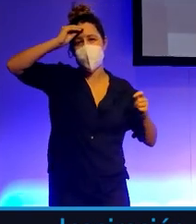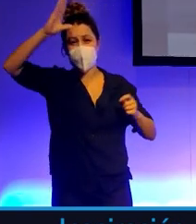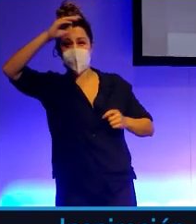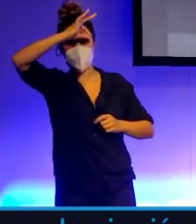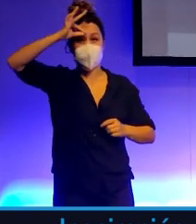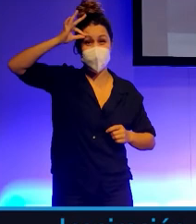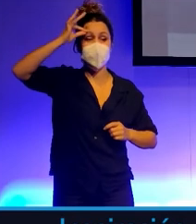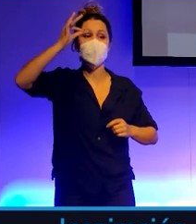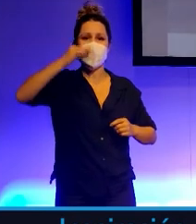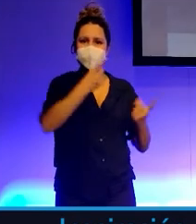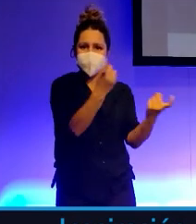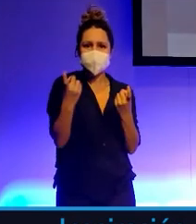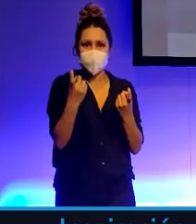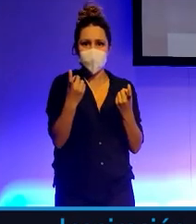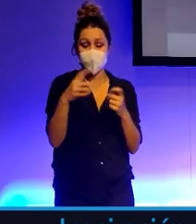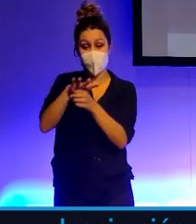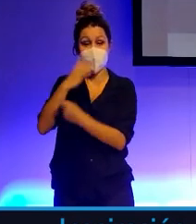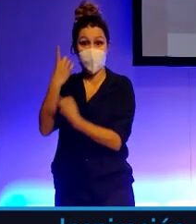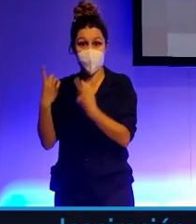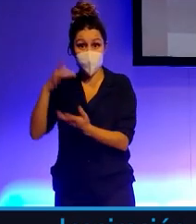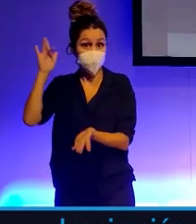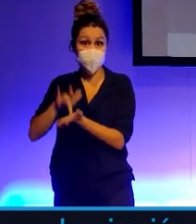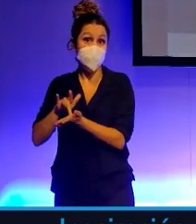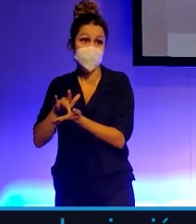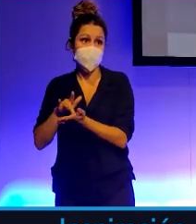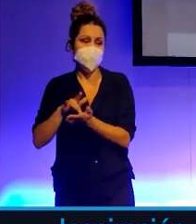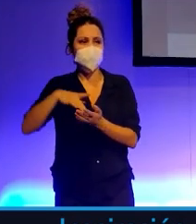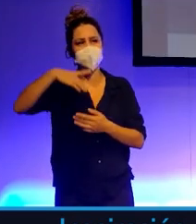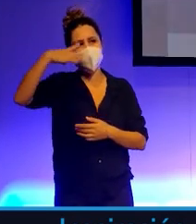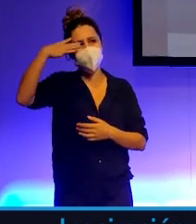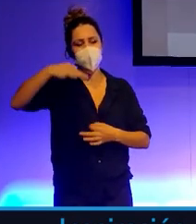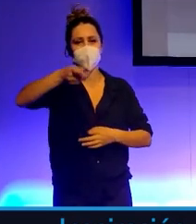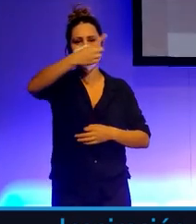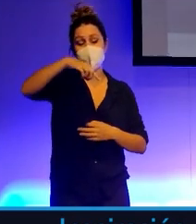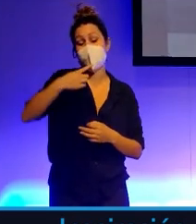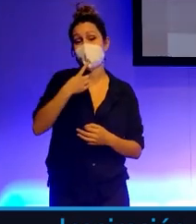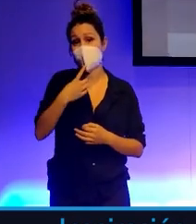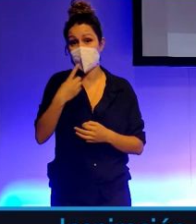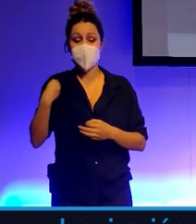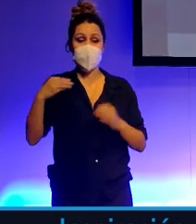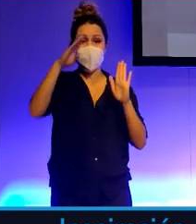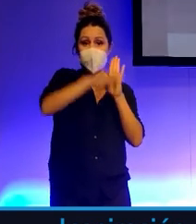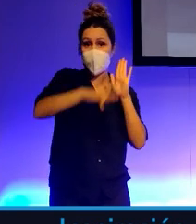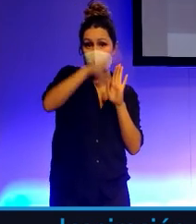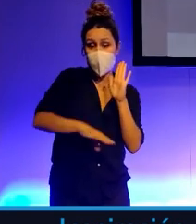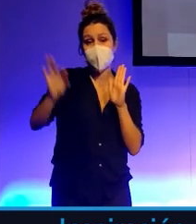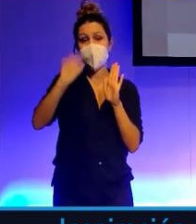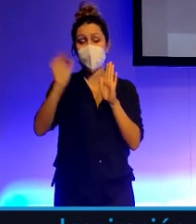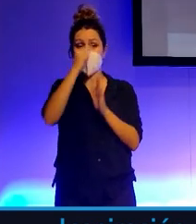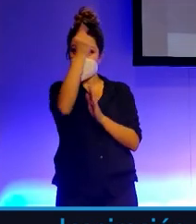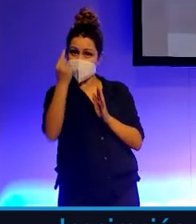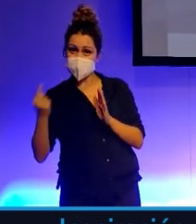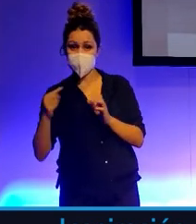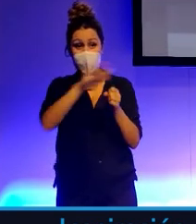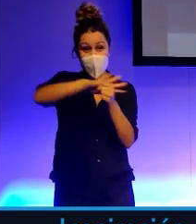cosa. Y de hecho está sucediendo en algunos ámbitos. Seguramente hablen de ello. En coding, en programming, en diseño,